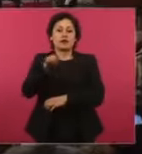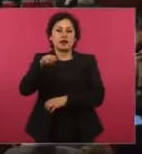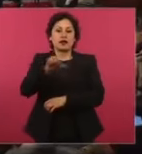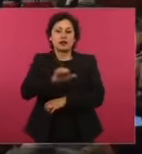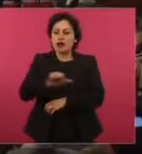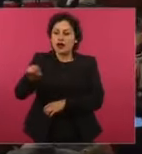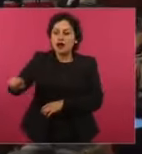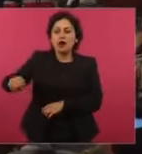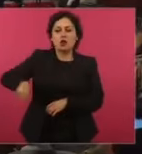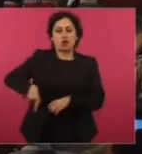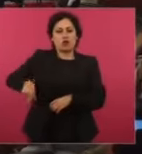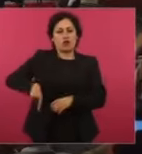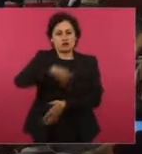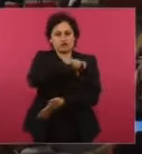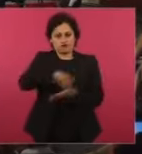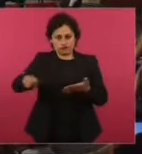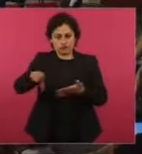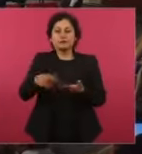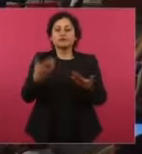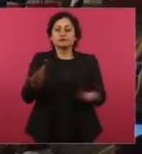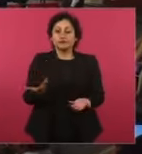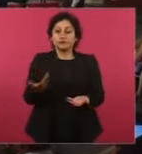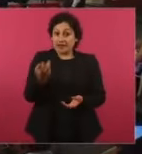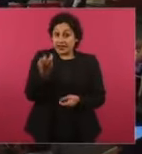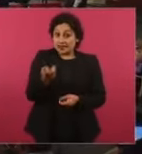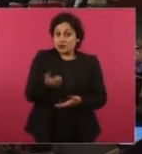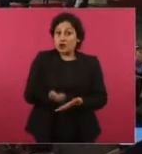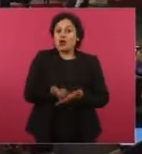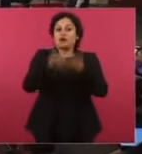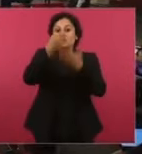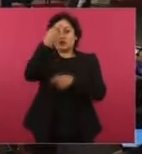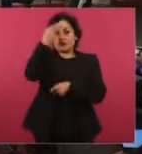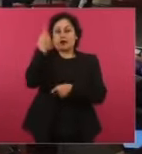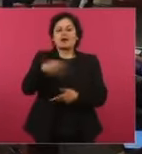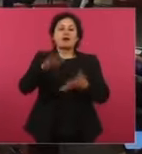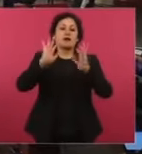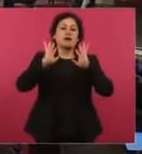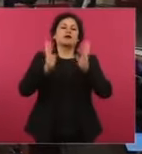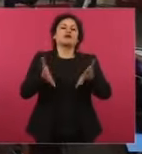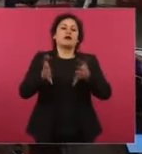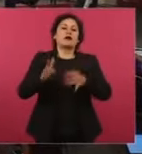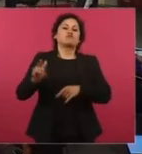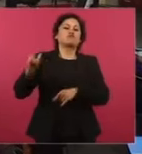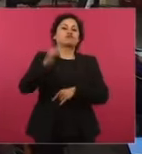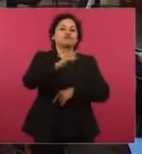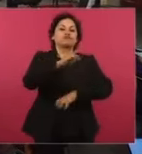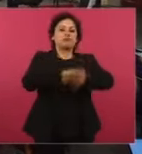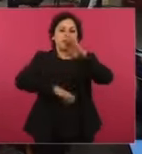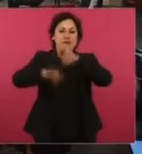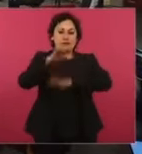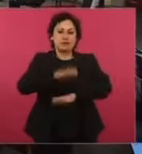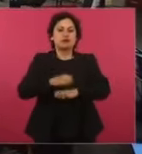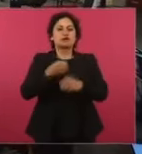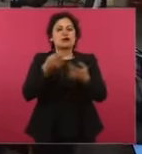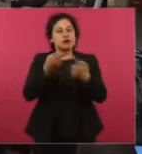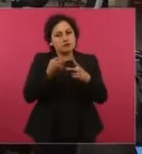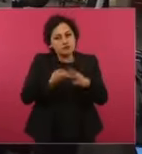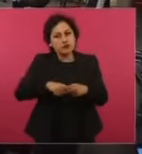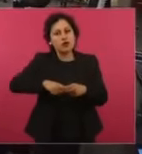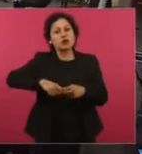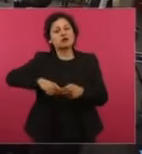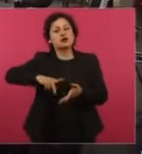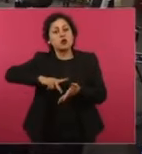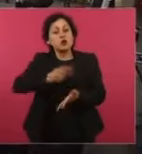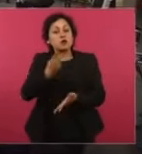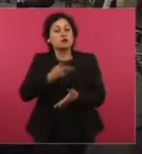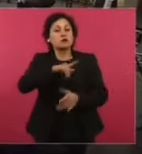permitiendo con ello que retome el vuelo la línea aérea que será de todas y todos